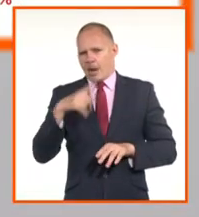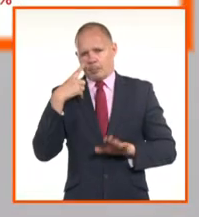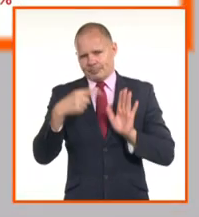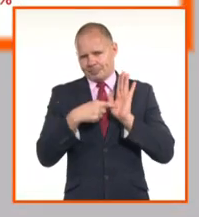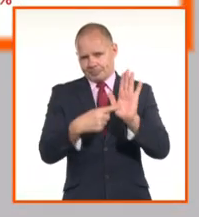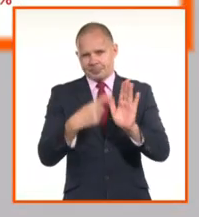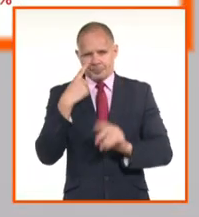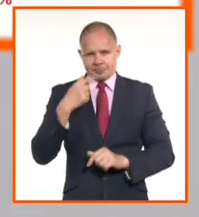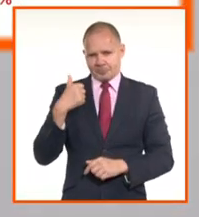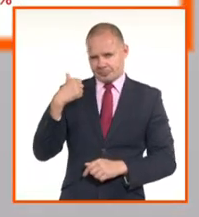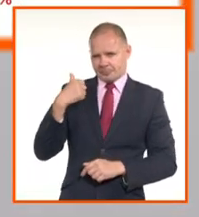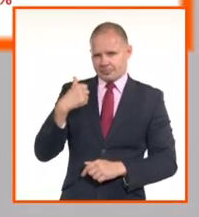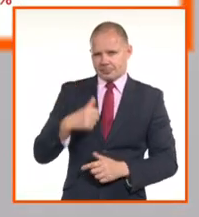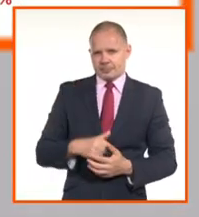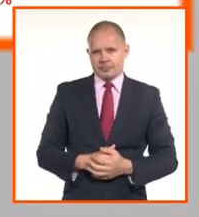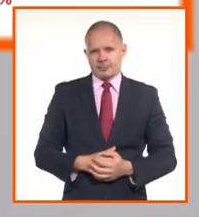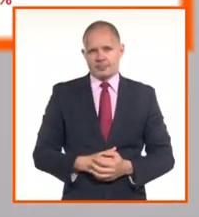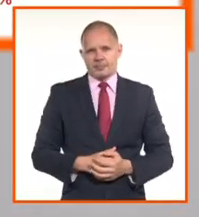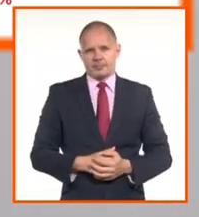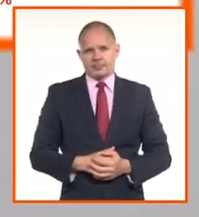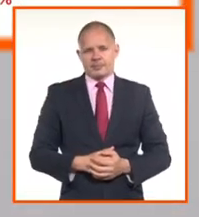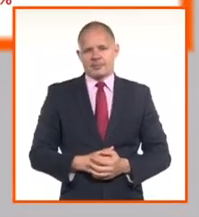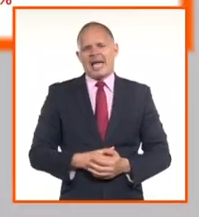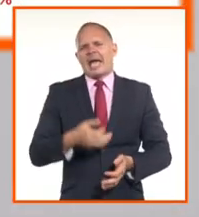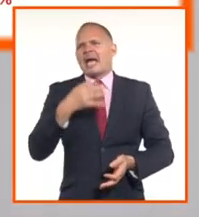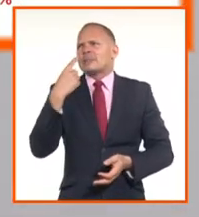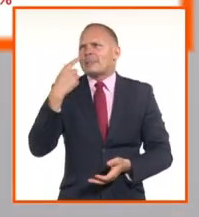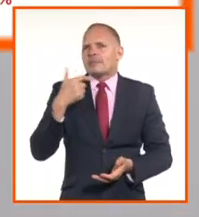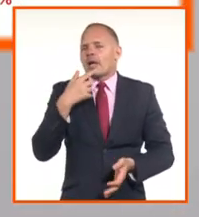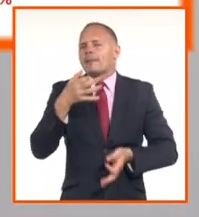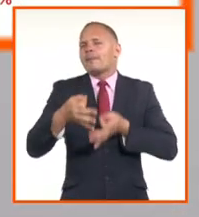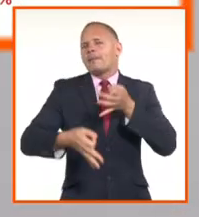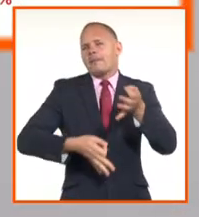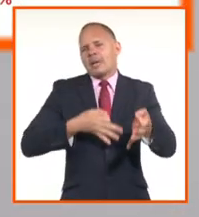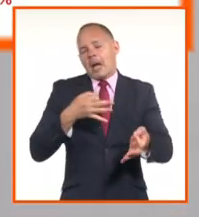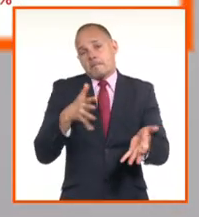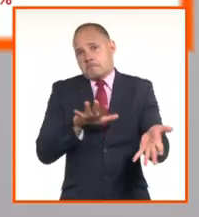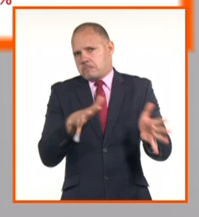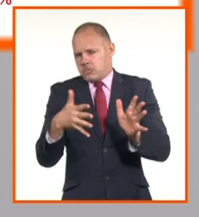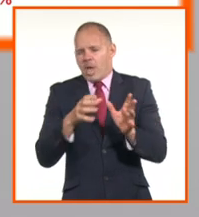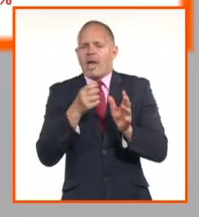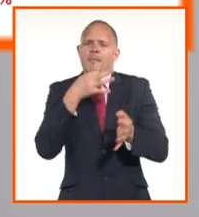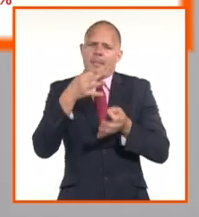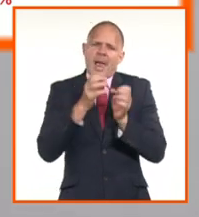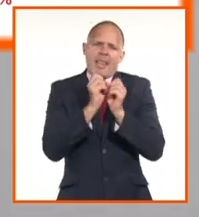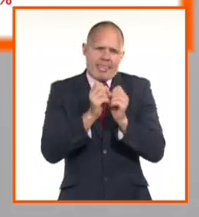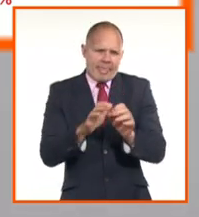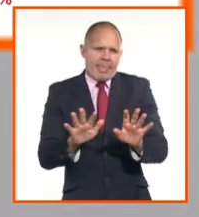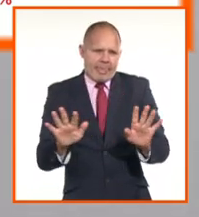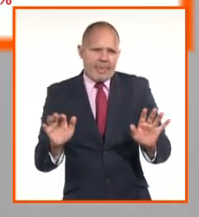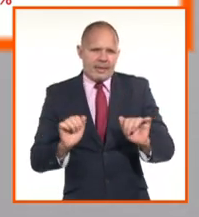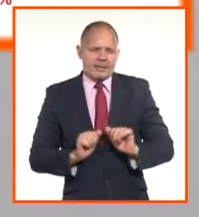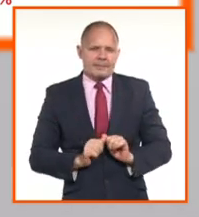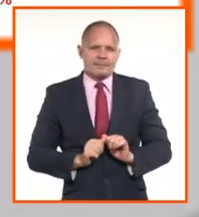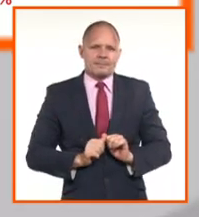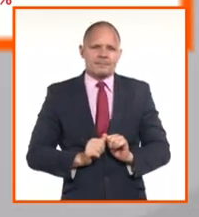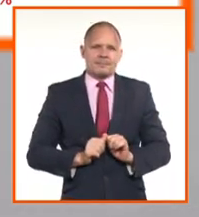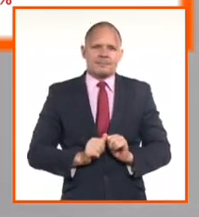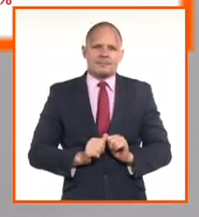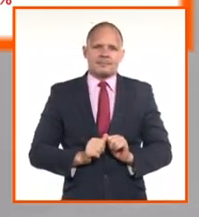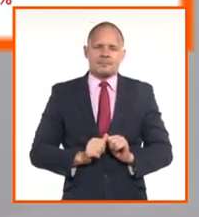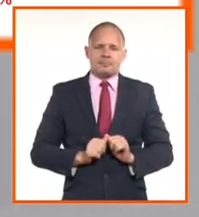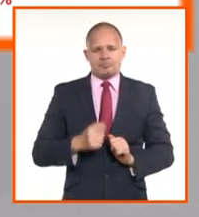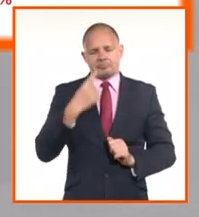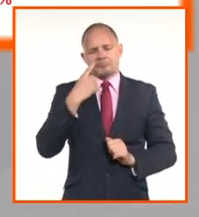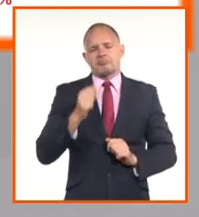diapositiva un poco para explicar que se entienda lo que se quiere decir con los márgenes. Entonces,